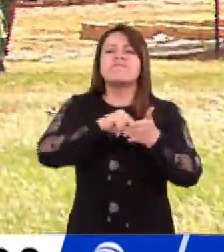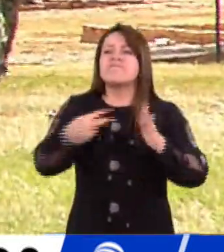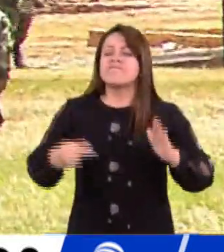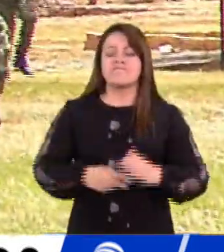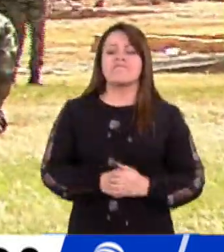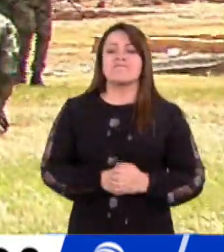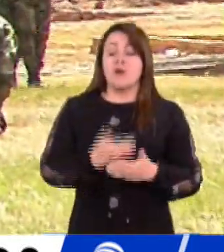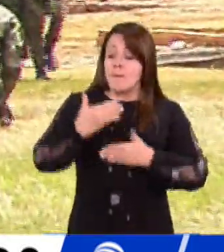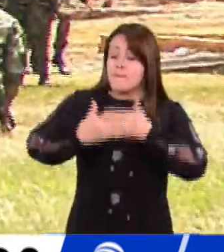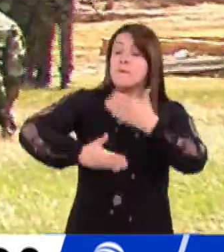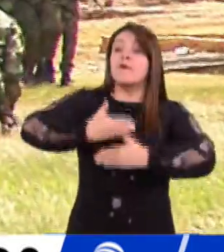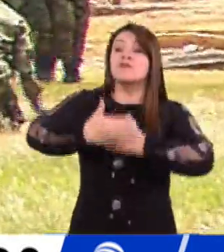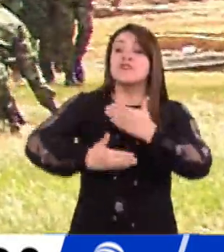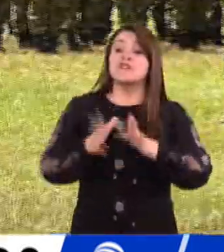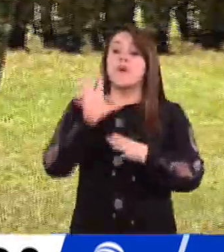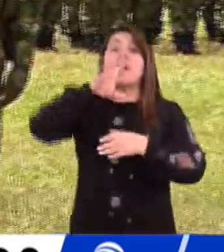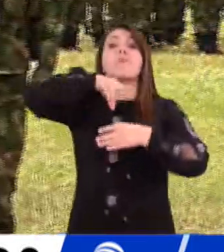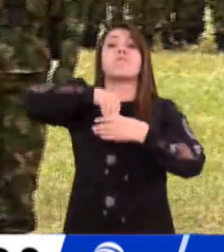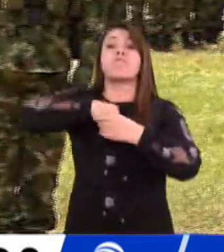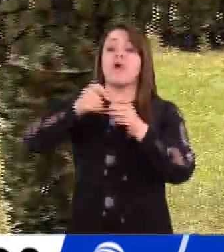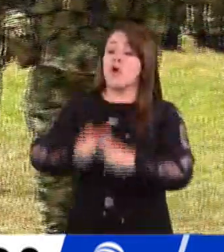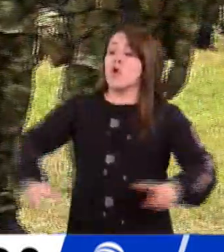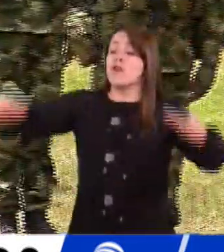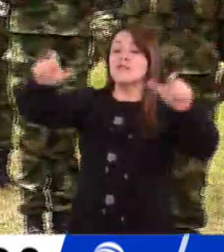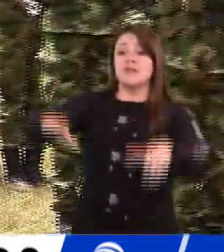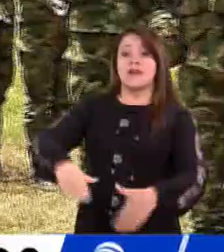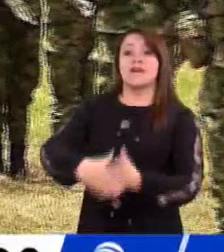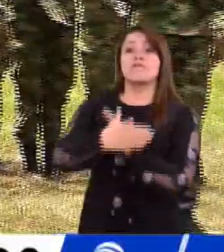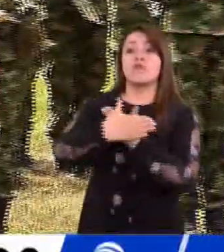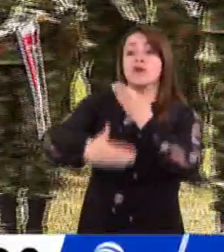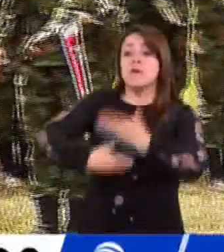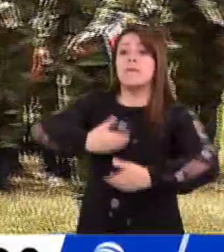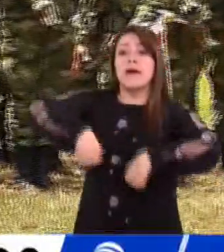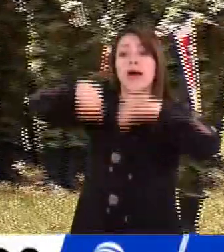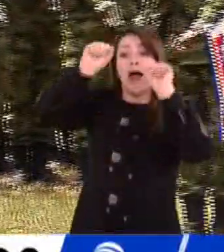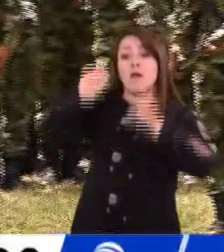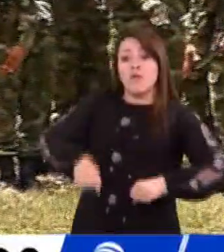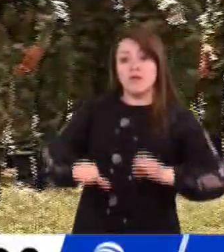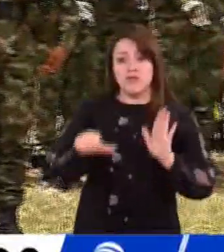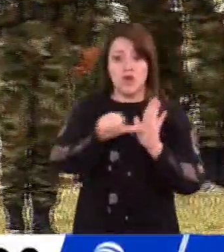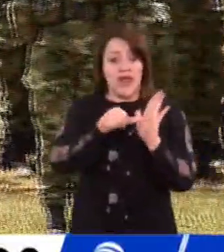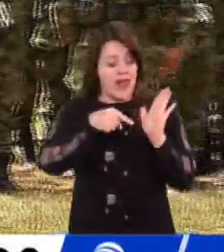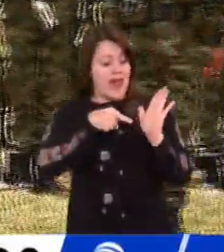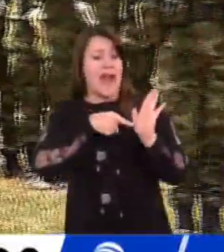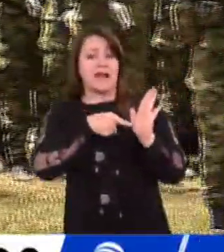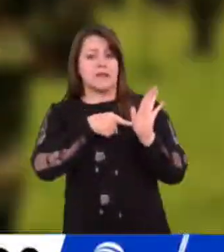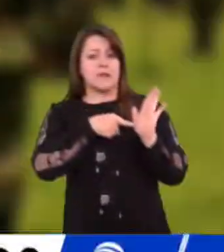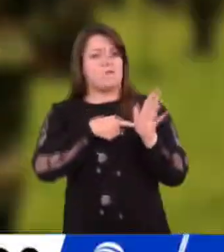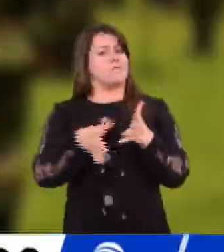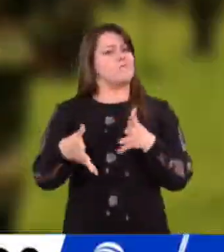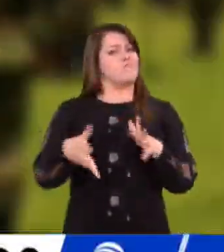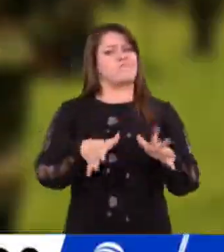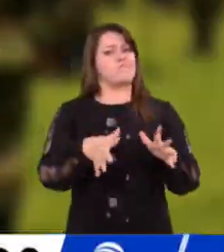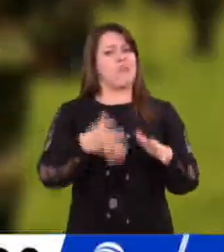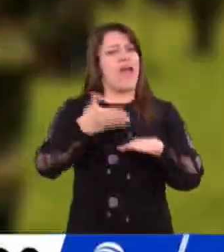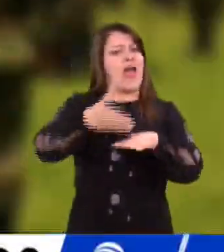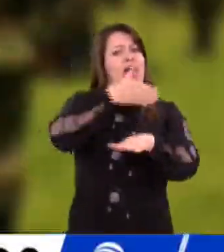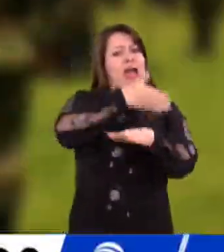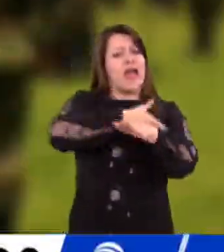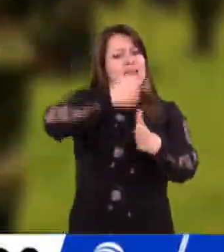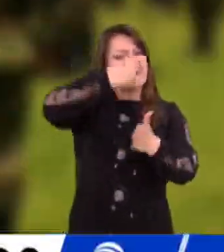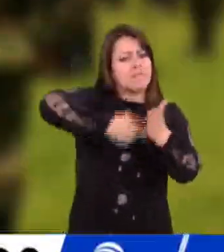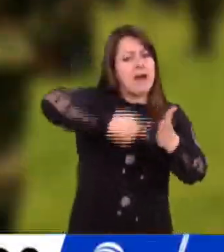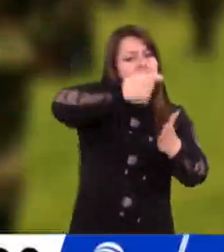Que el procedimiento al interior del Congreso de la República para la aprobación de este artículo fue irregular porque fue introducido